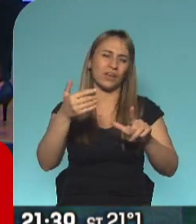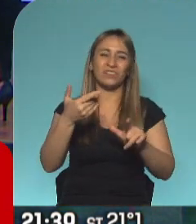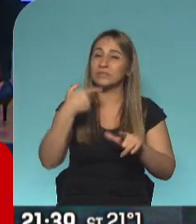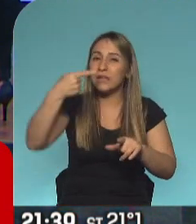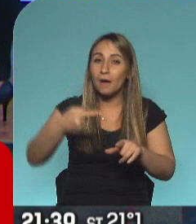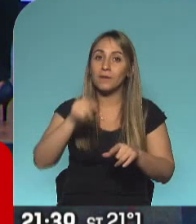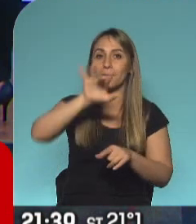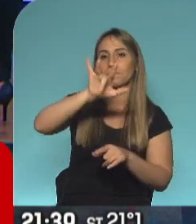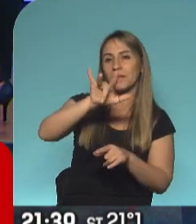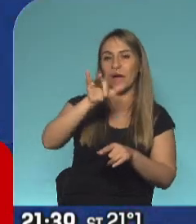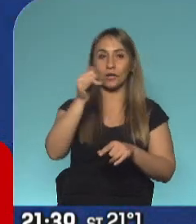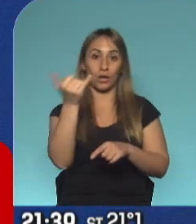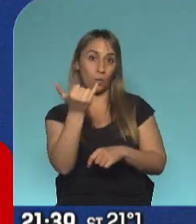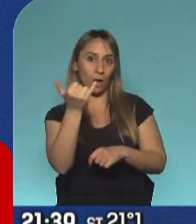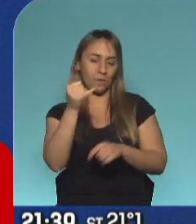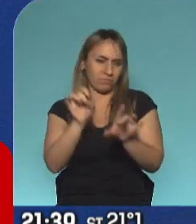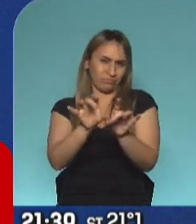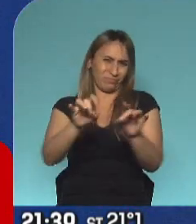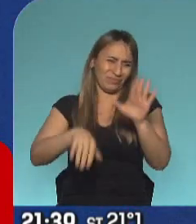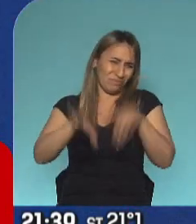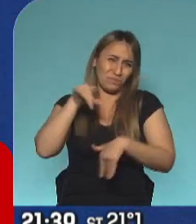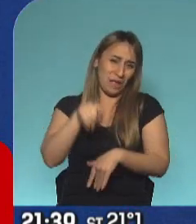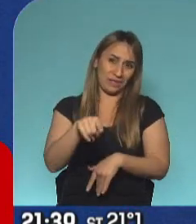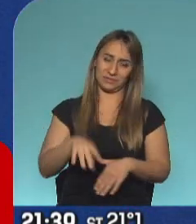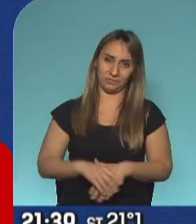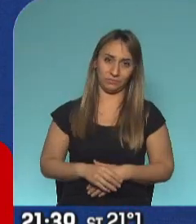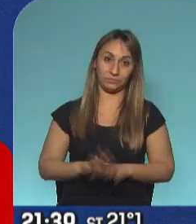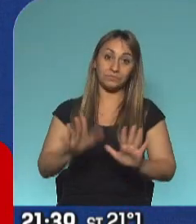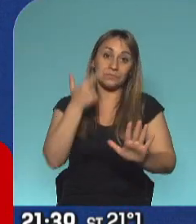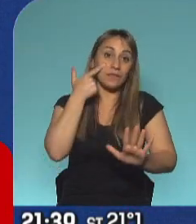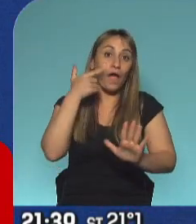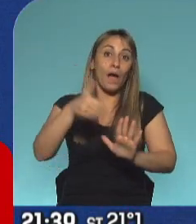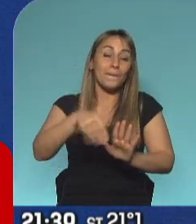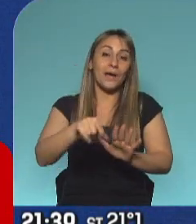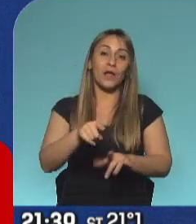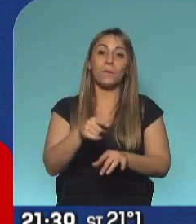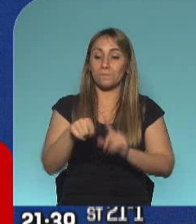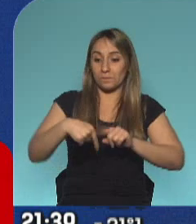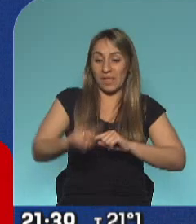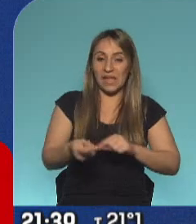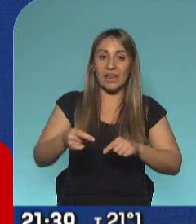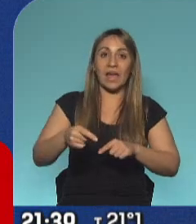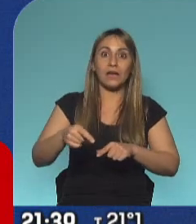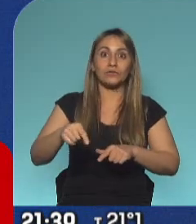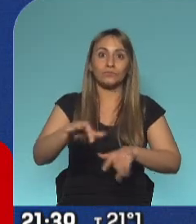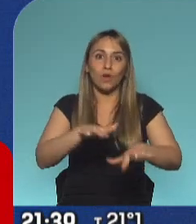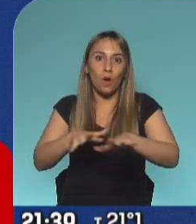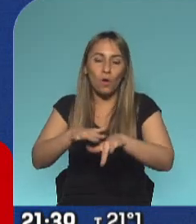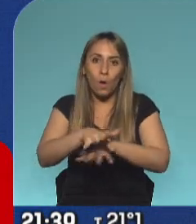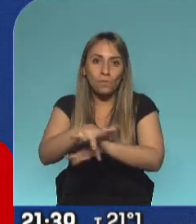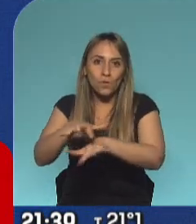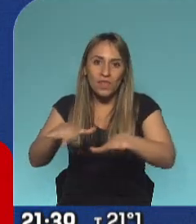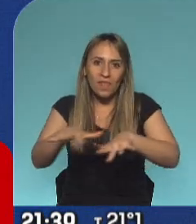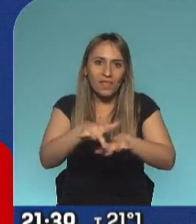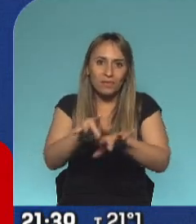más complicados, son los días que más casos vienen. Y vamos a ver cuántos contagios comunitarios nos vienen mañana, pero seguramente van a venir por